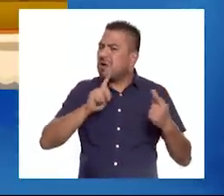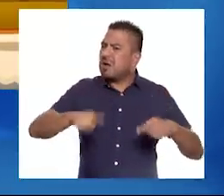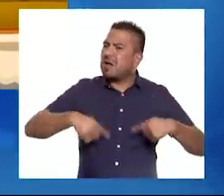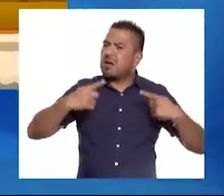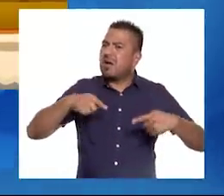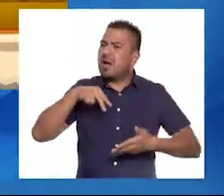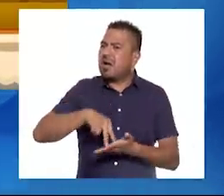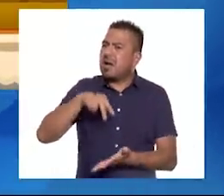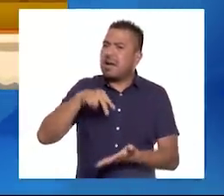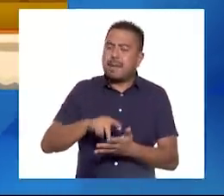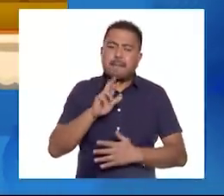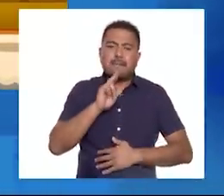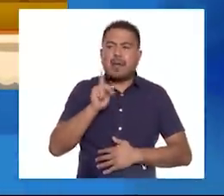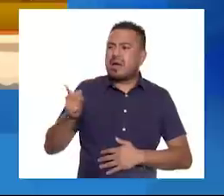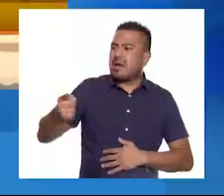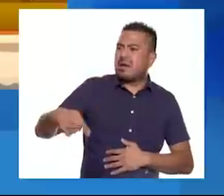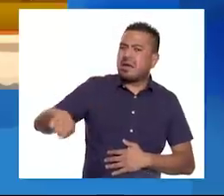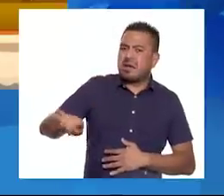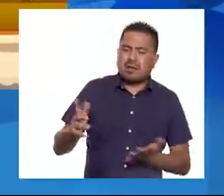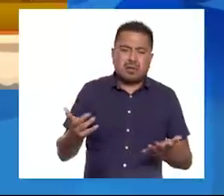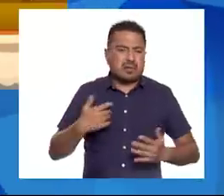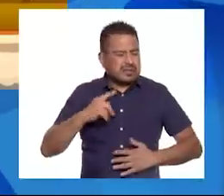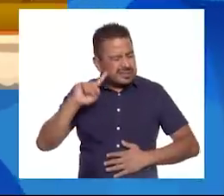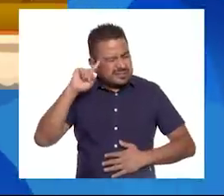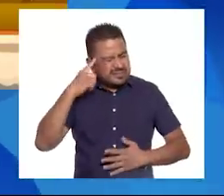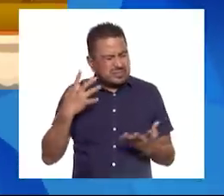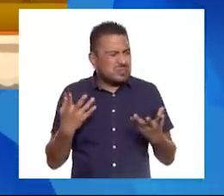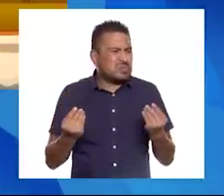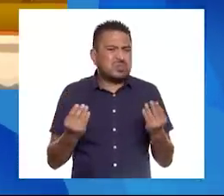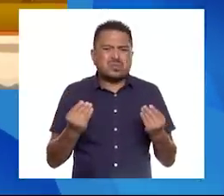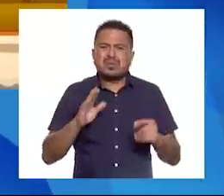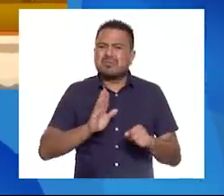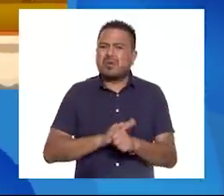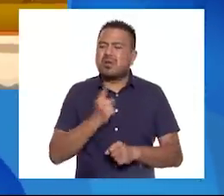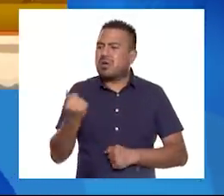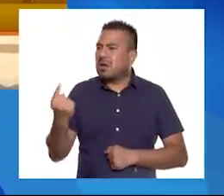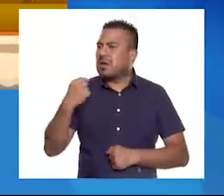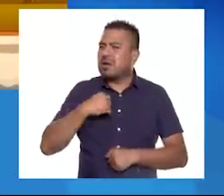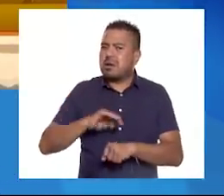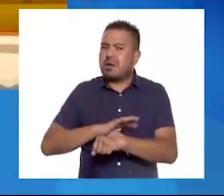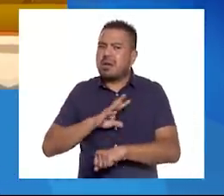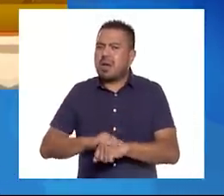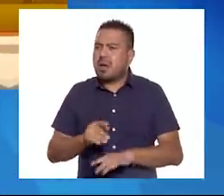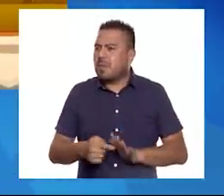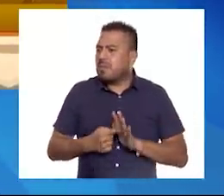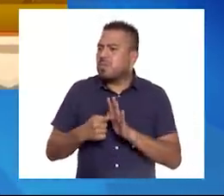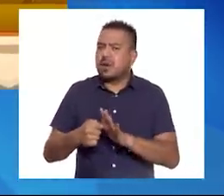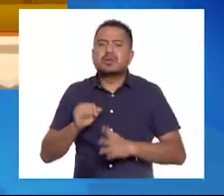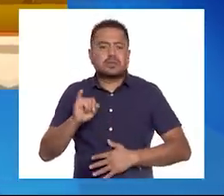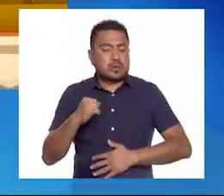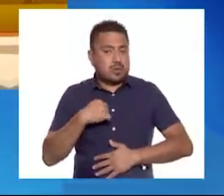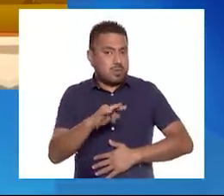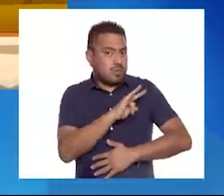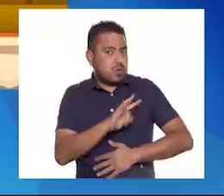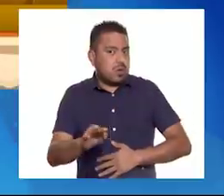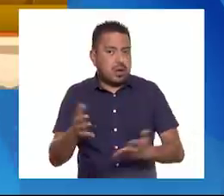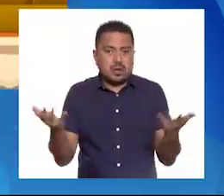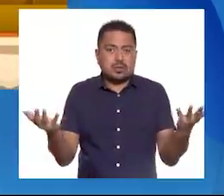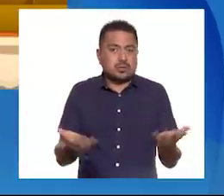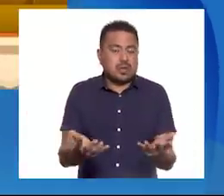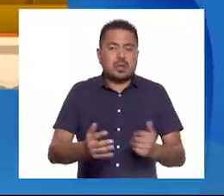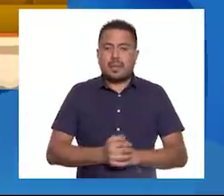cuerda hasta mejor que ellos. Me enojé muchísimo porque ni siquiera me dejaron mostrarles que sí podía hacerlo.